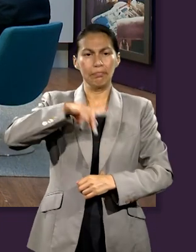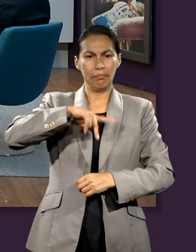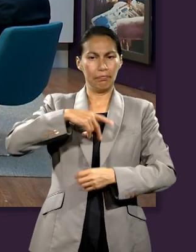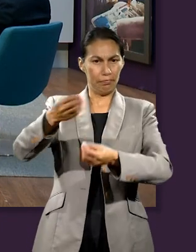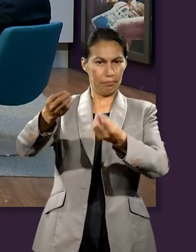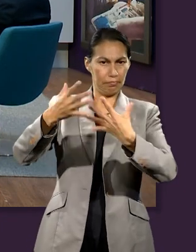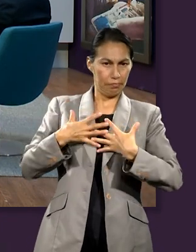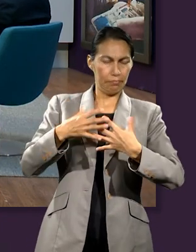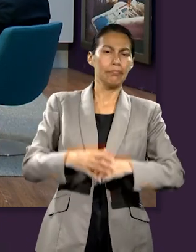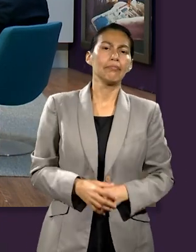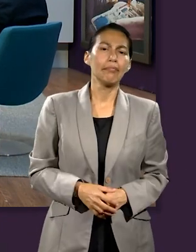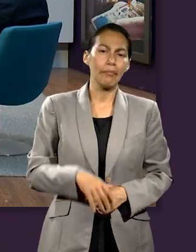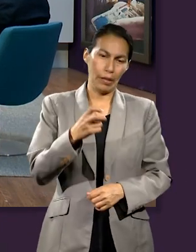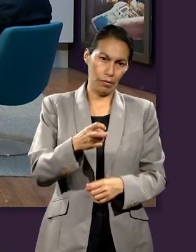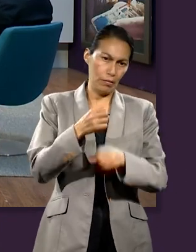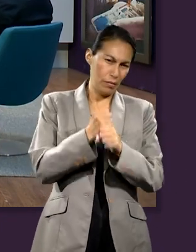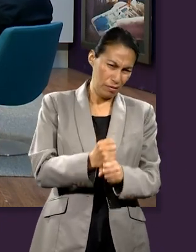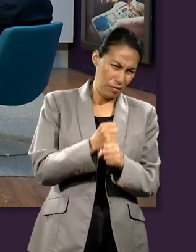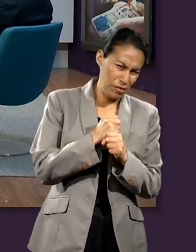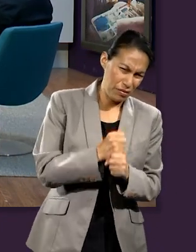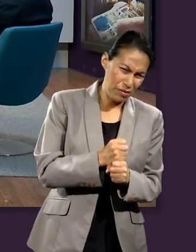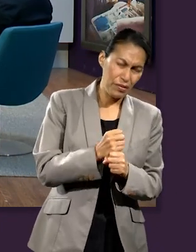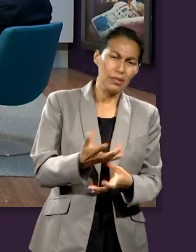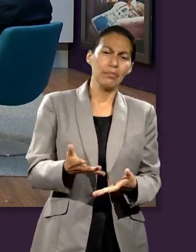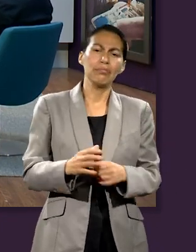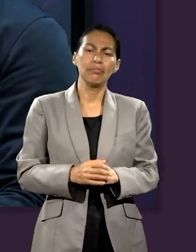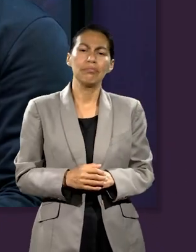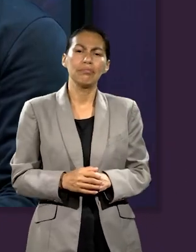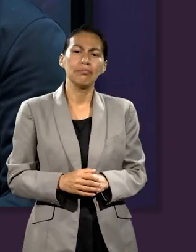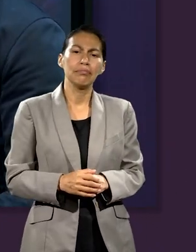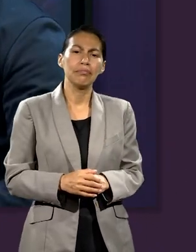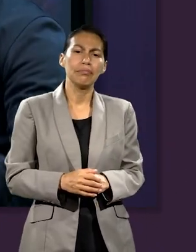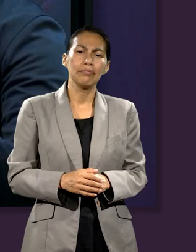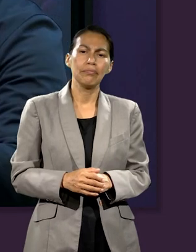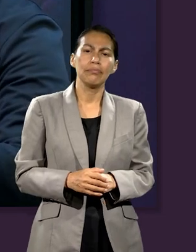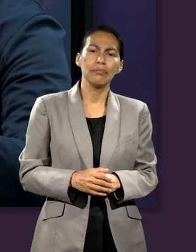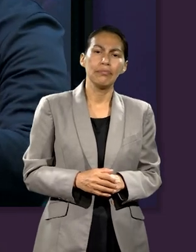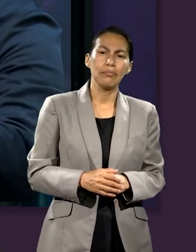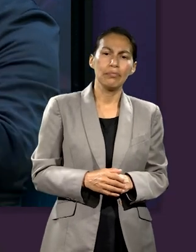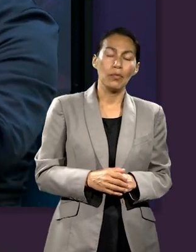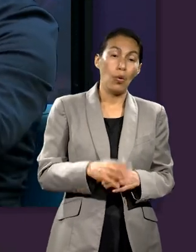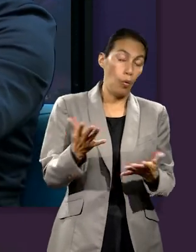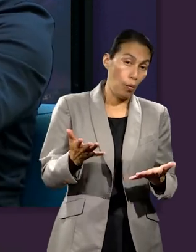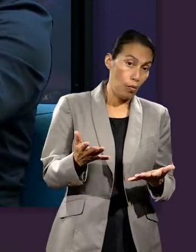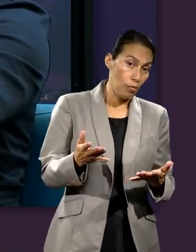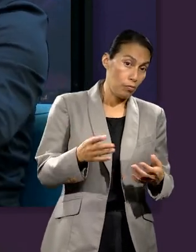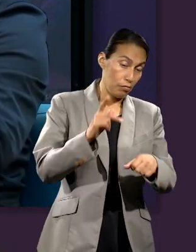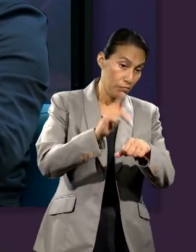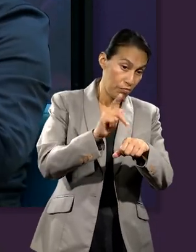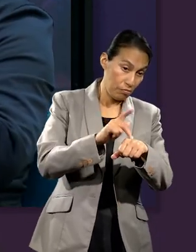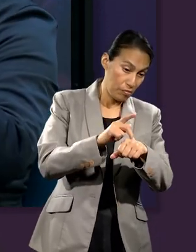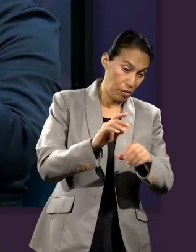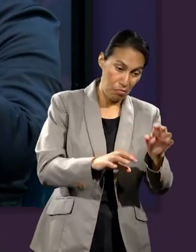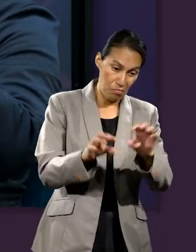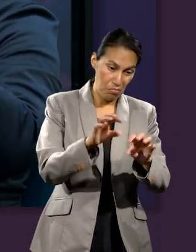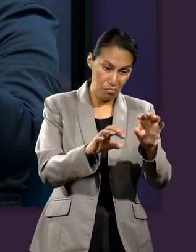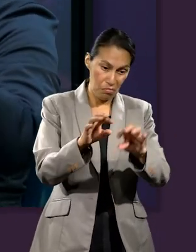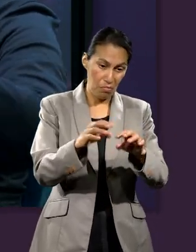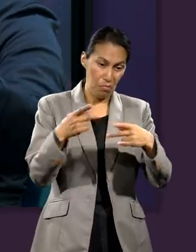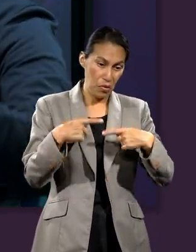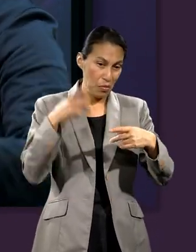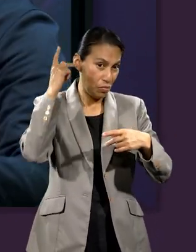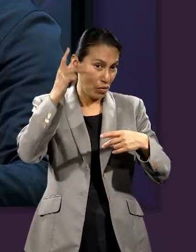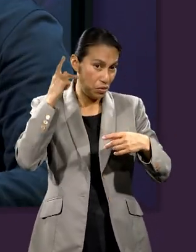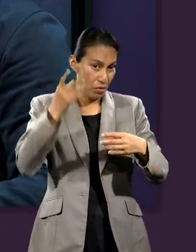algo en favor propio. Ok. El sacrificio, ¿no? Tengo que hacer un sacrificio de una